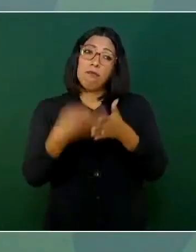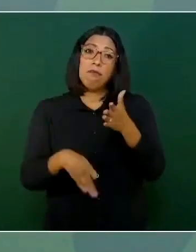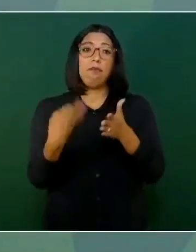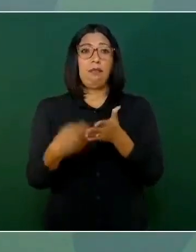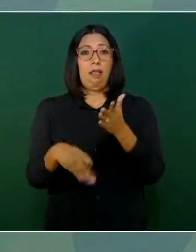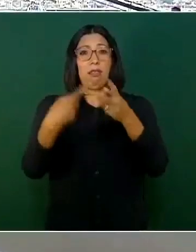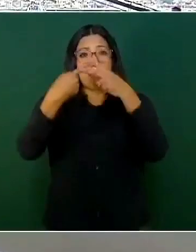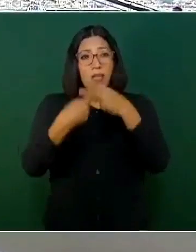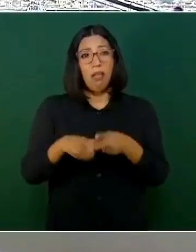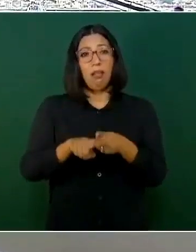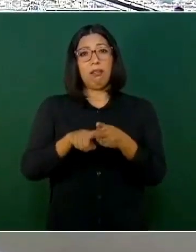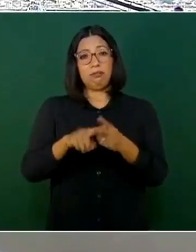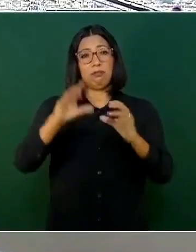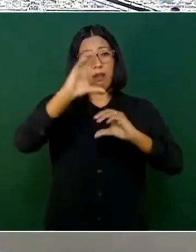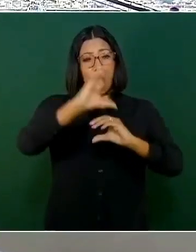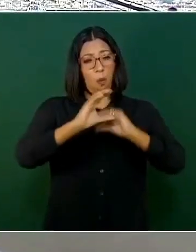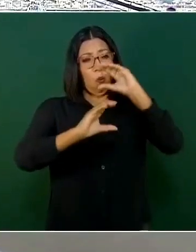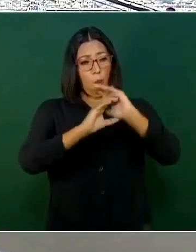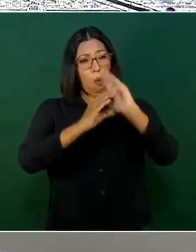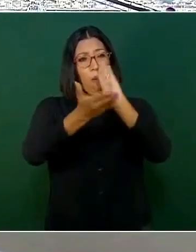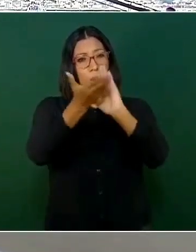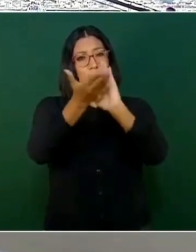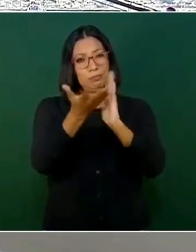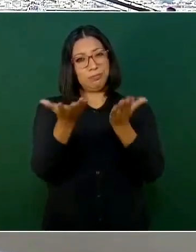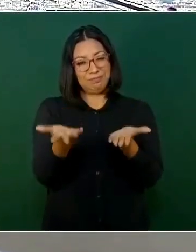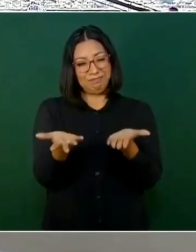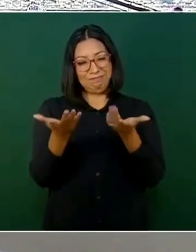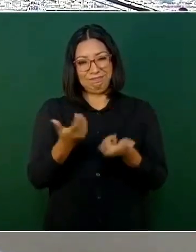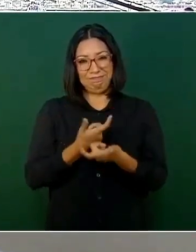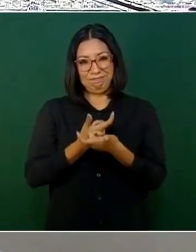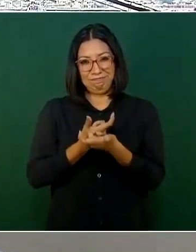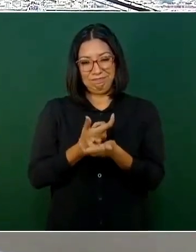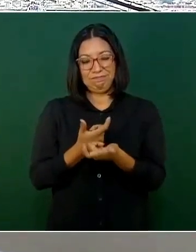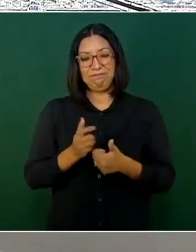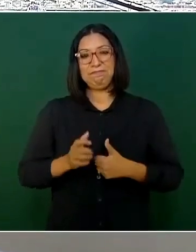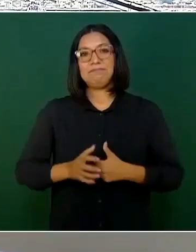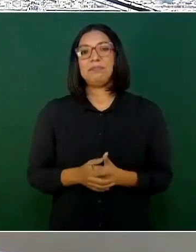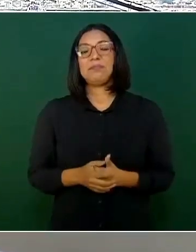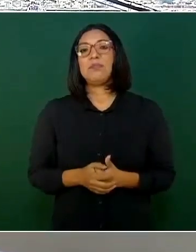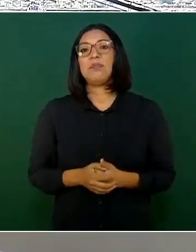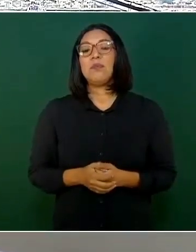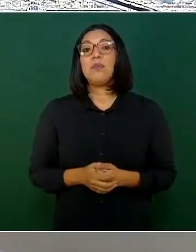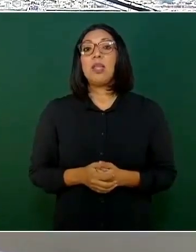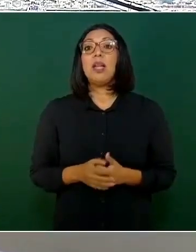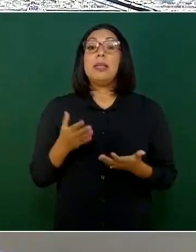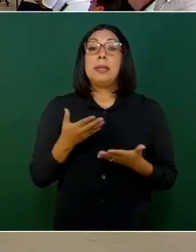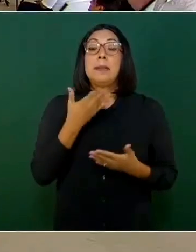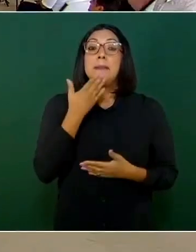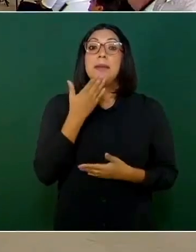Sí, sí, de acuerdo. Muy bien, vamos con dos nacionales, pero le vamos a dar…